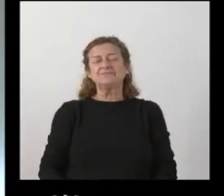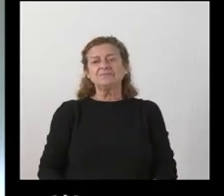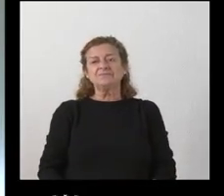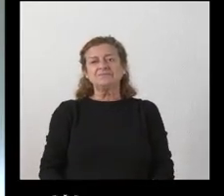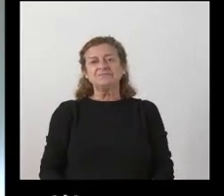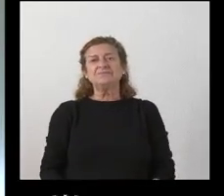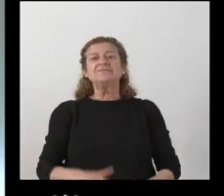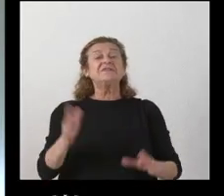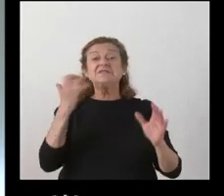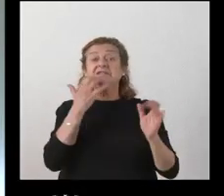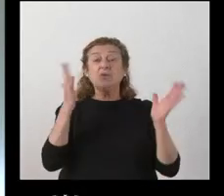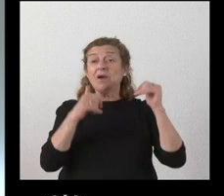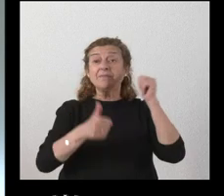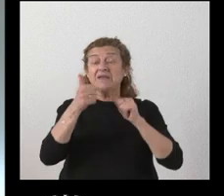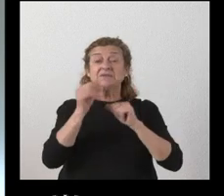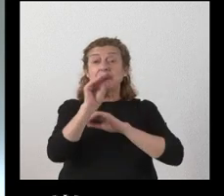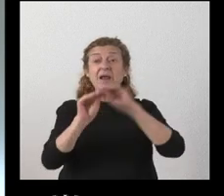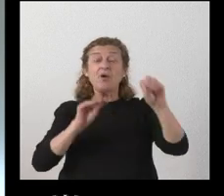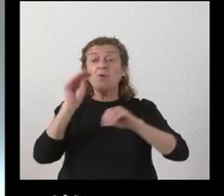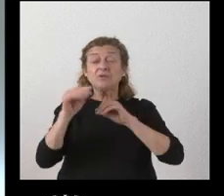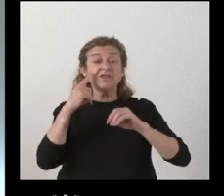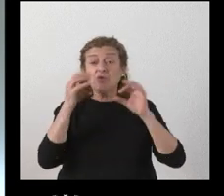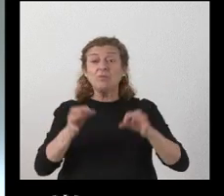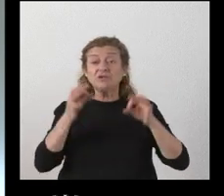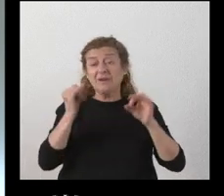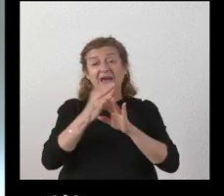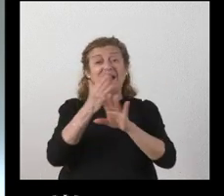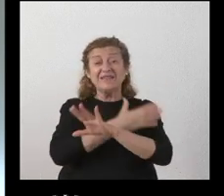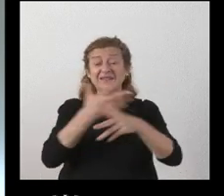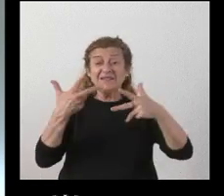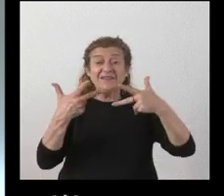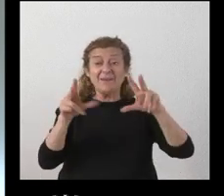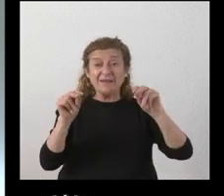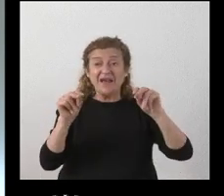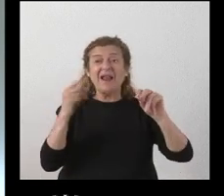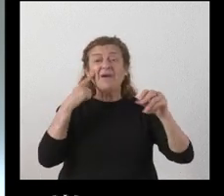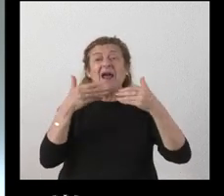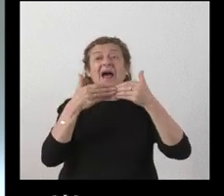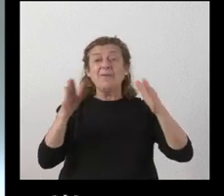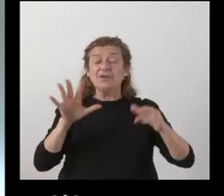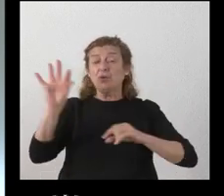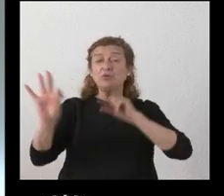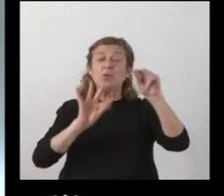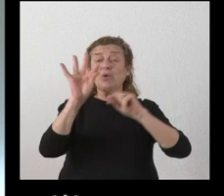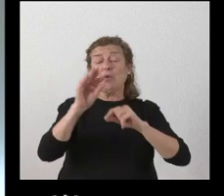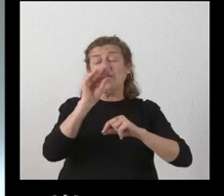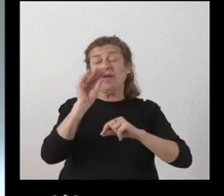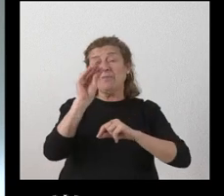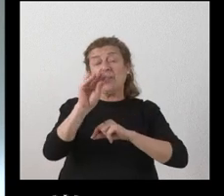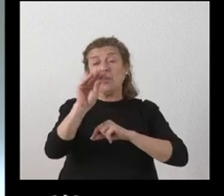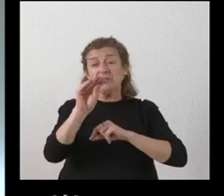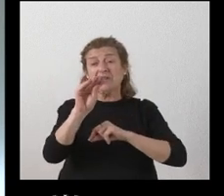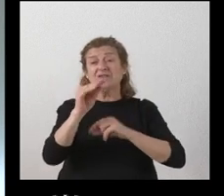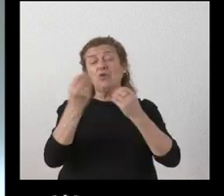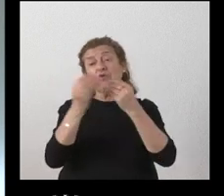si no hay más preguntas vamos como siempre y antes de terminar abrir el turno de preguntas con los